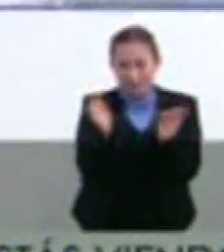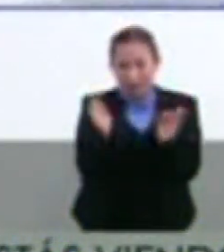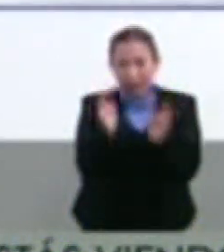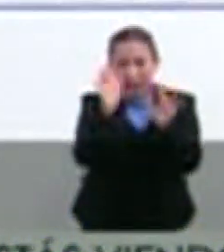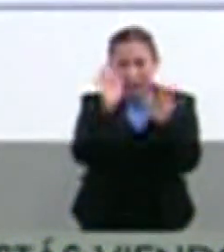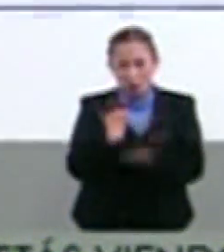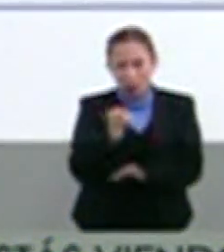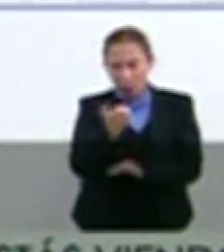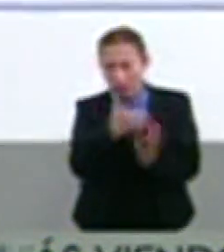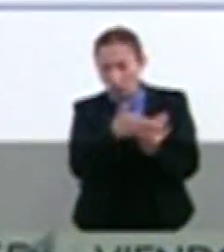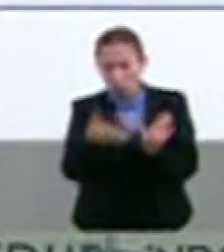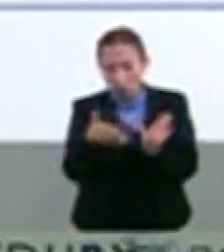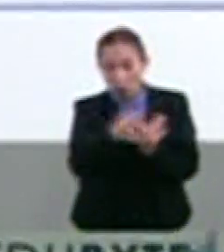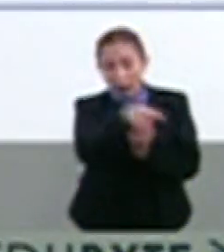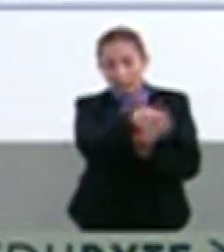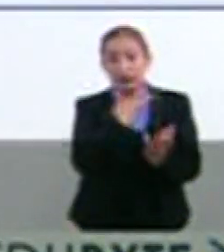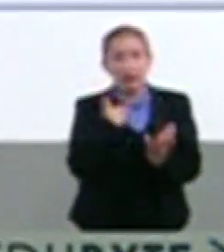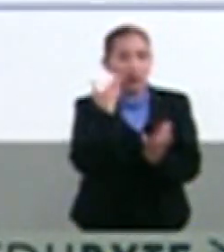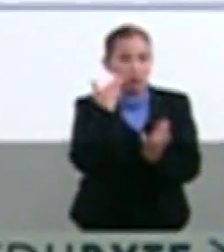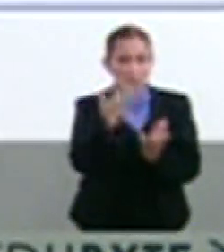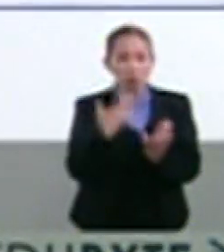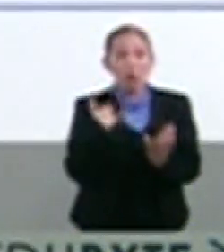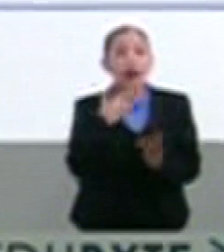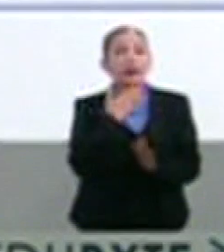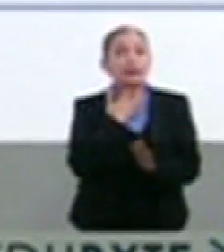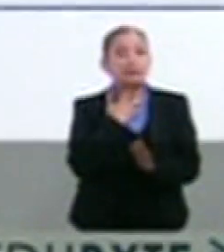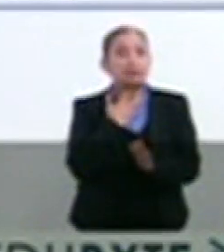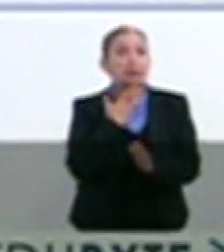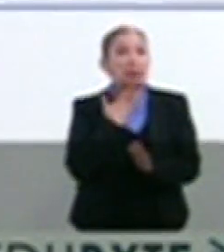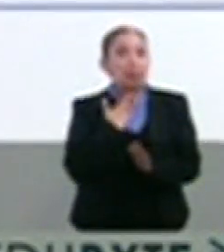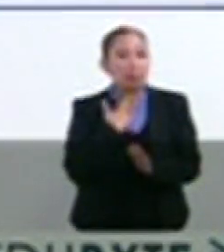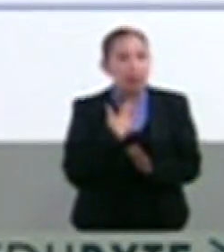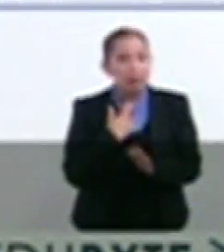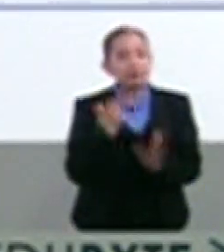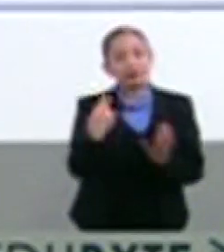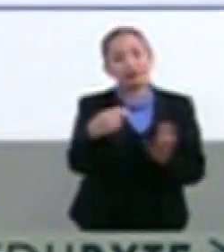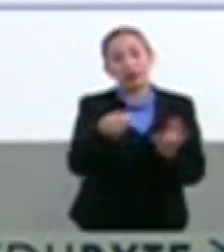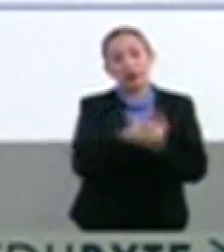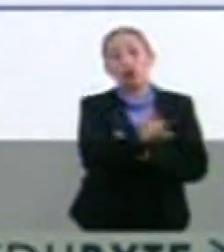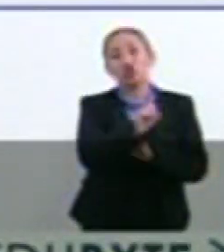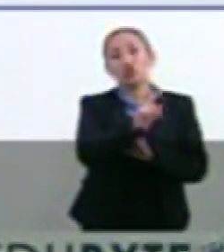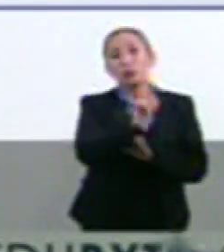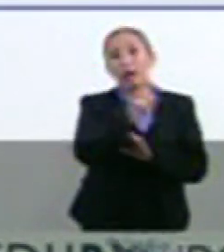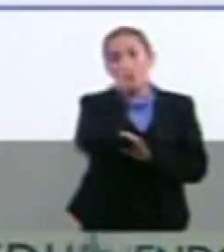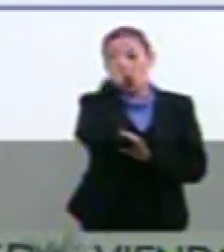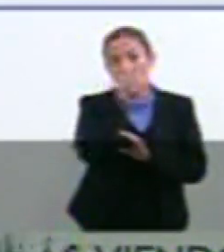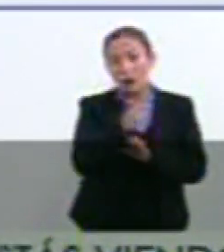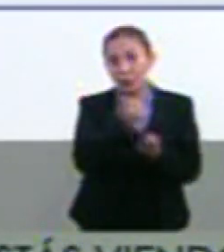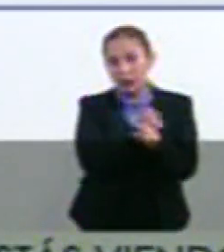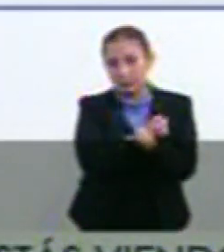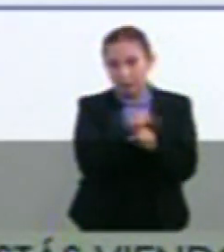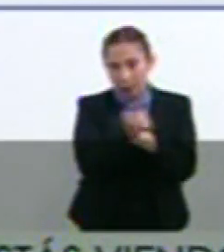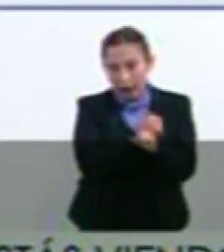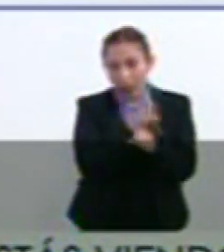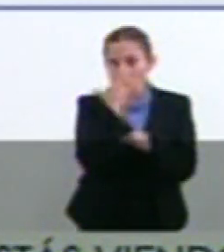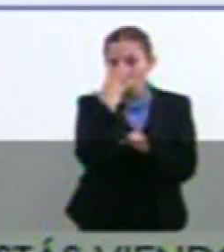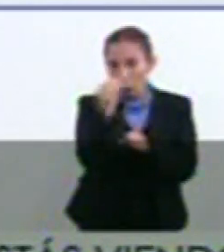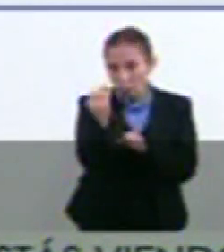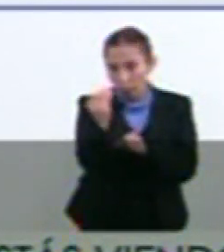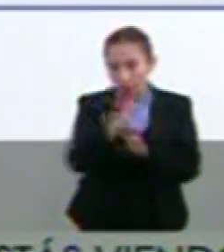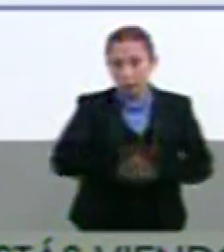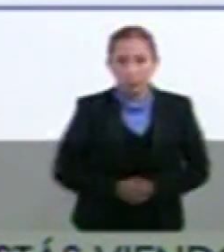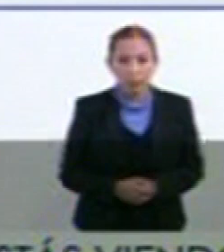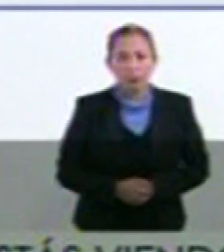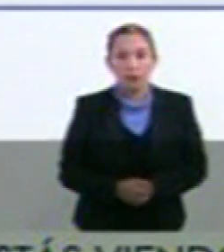Hacia enero Tienen este comportamiento Entonces le dieron de llamar La superluna de sangre de lobo